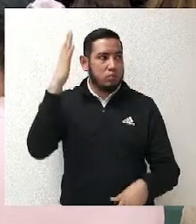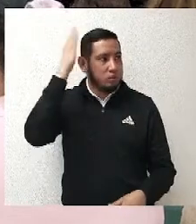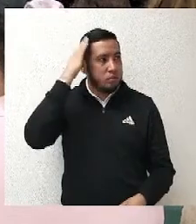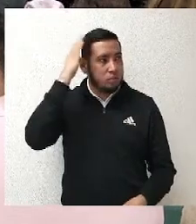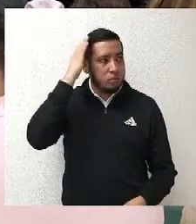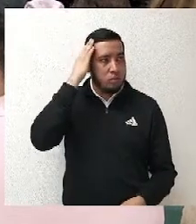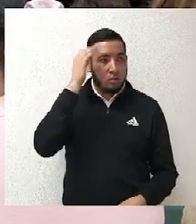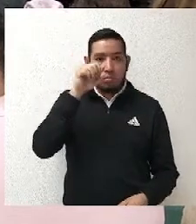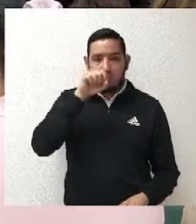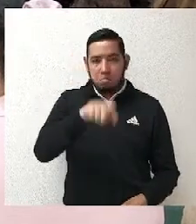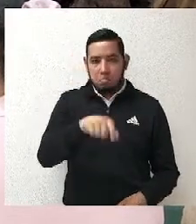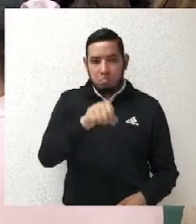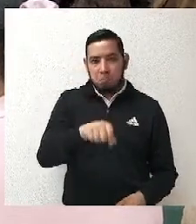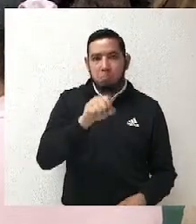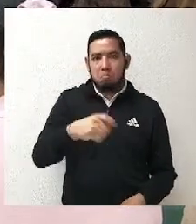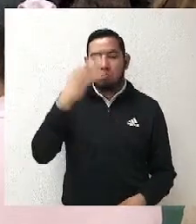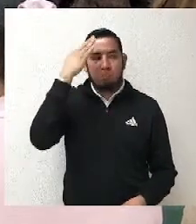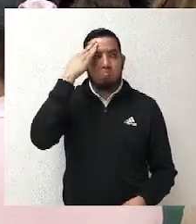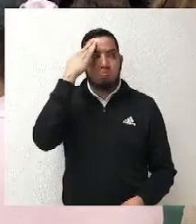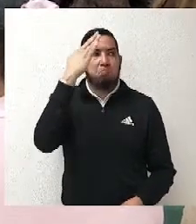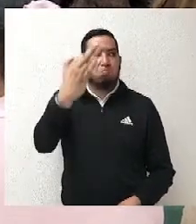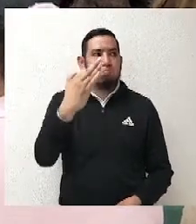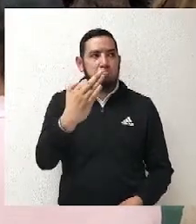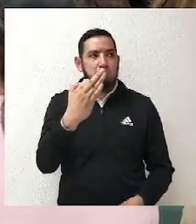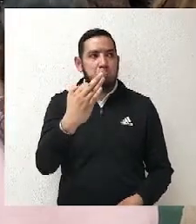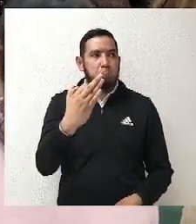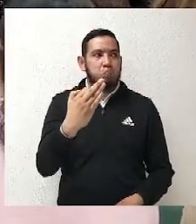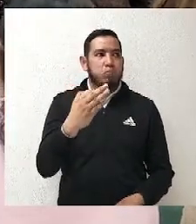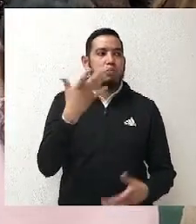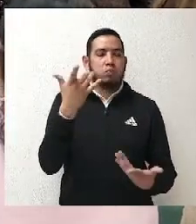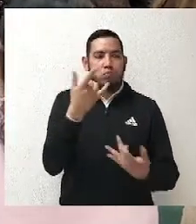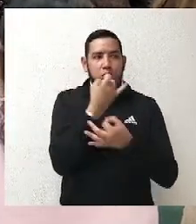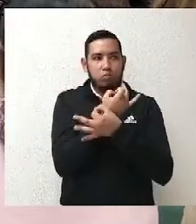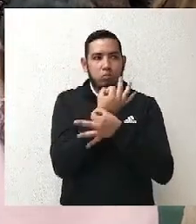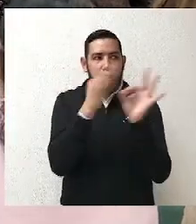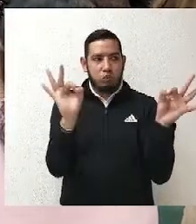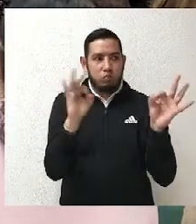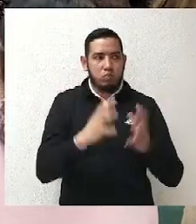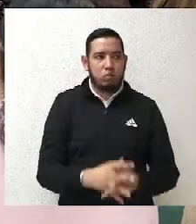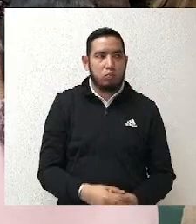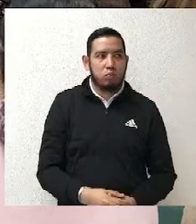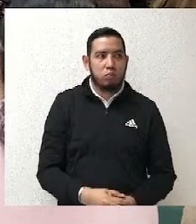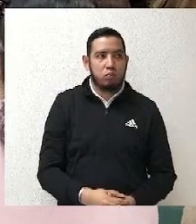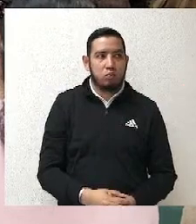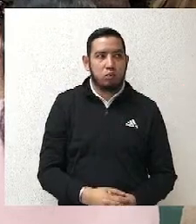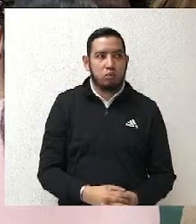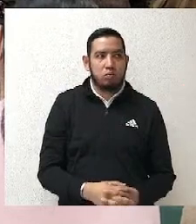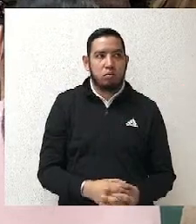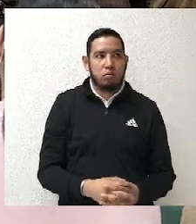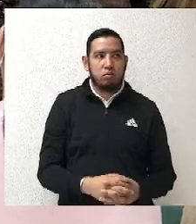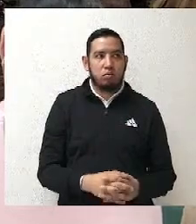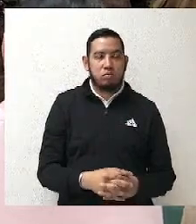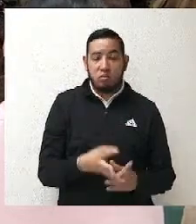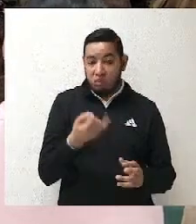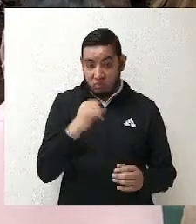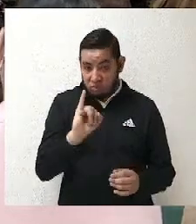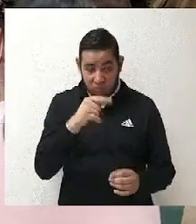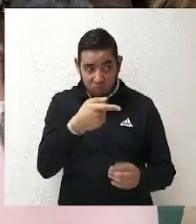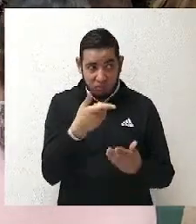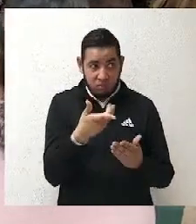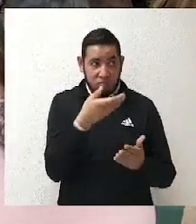derecho de acceso a la información. Ahí lo que nos hace valer el actor es que hay una incongruencia. Dice algo así como, ¿cómo me dices